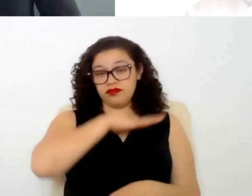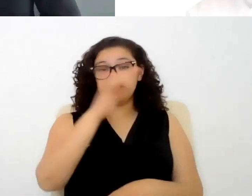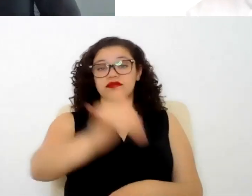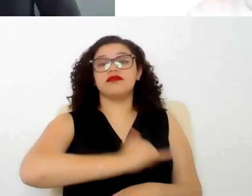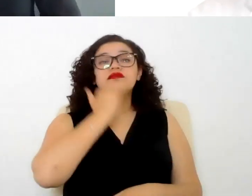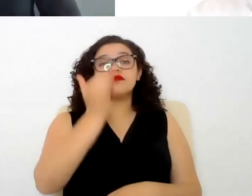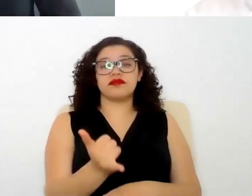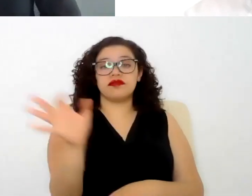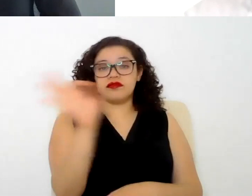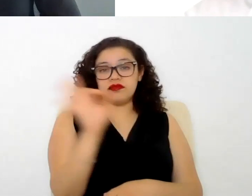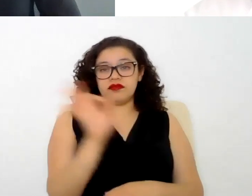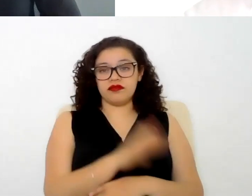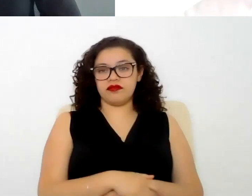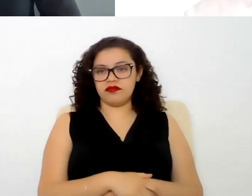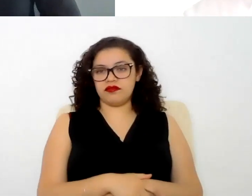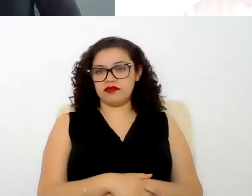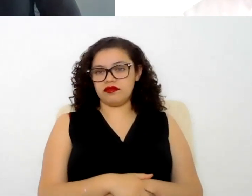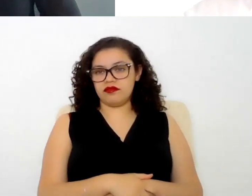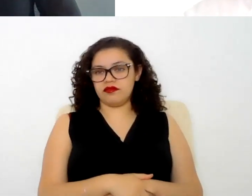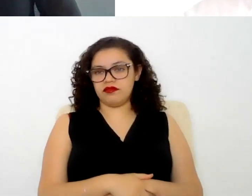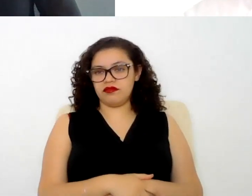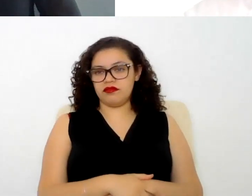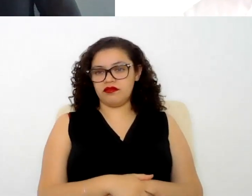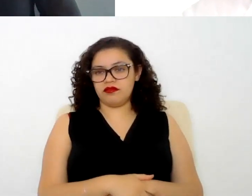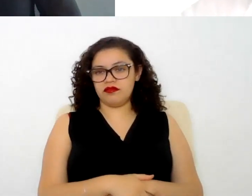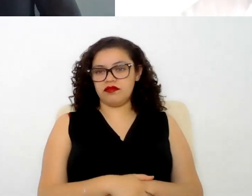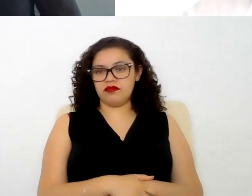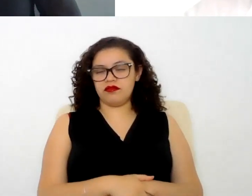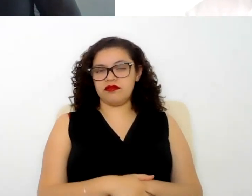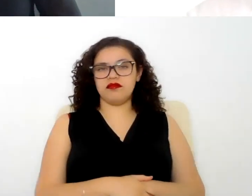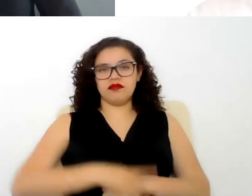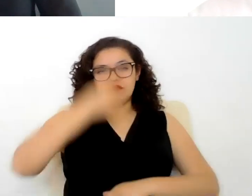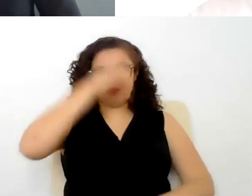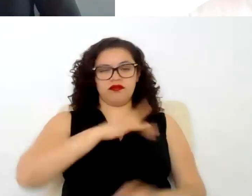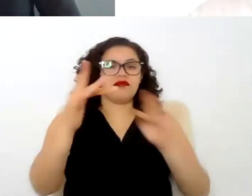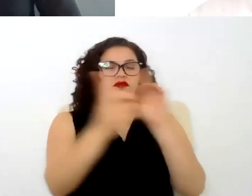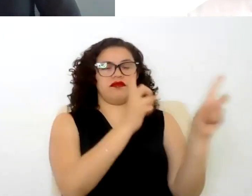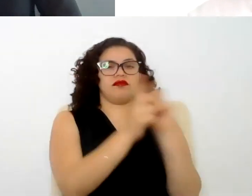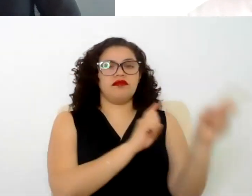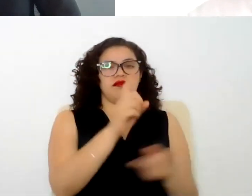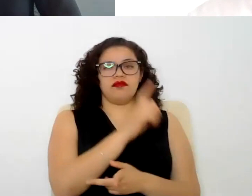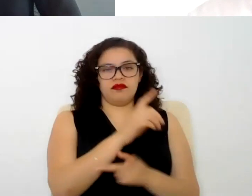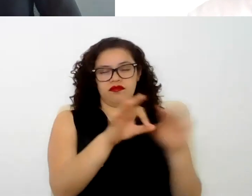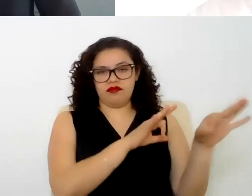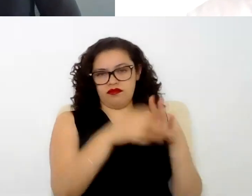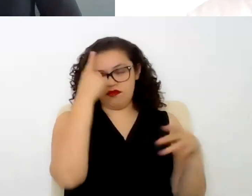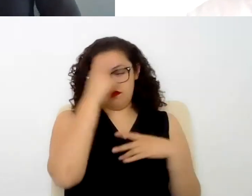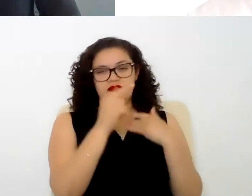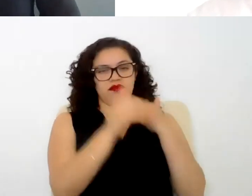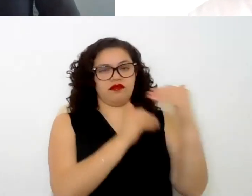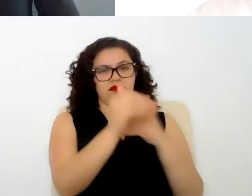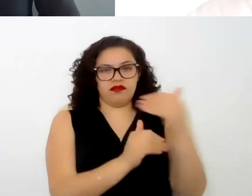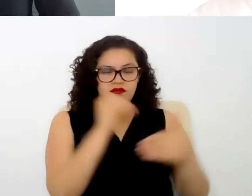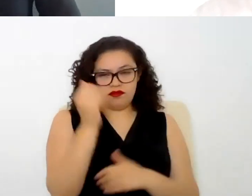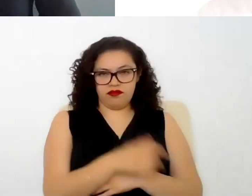entendido de que la relación laboral se entiende como continua y como en consecuencia por tiempo